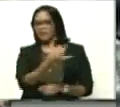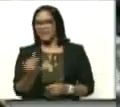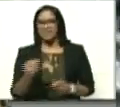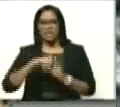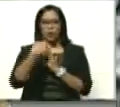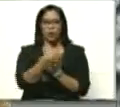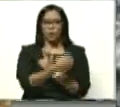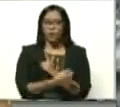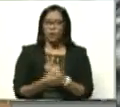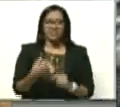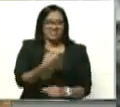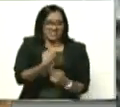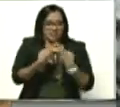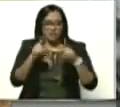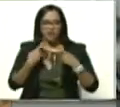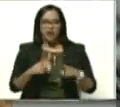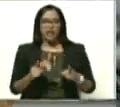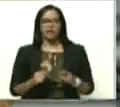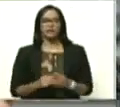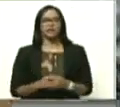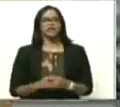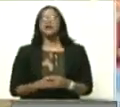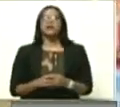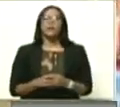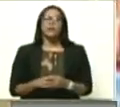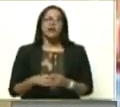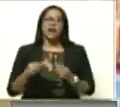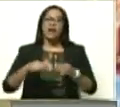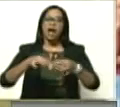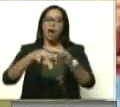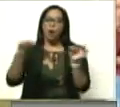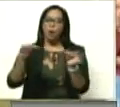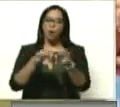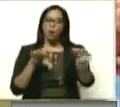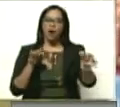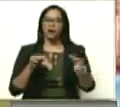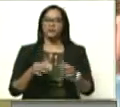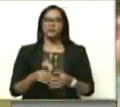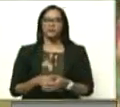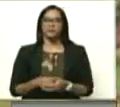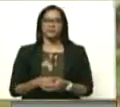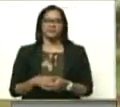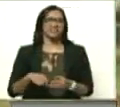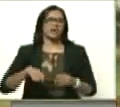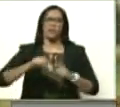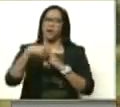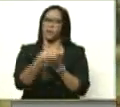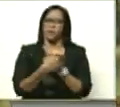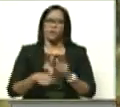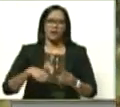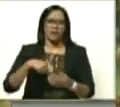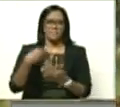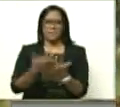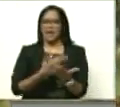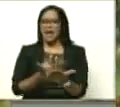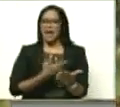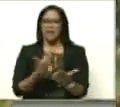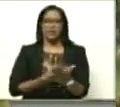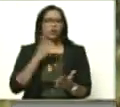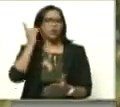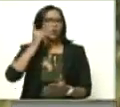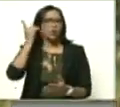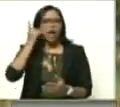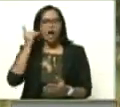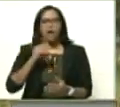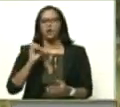aquí una variedad de cambures para la hoja. Tengo cambures, plátano, durazno, okumo,